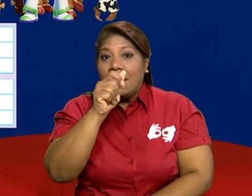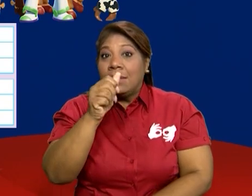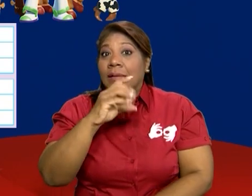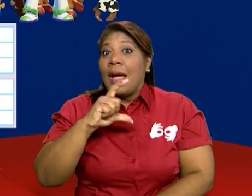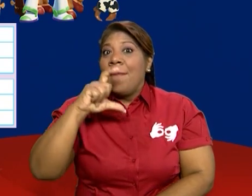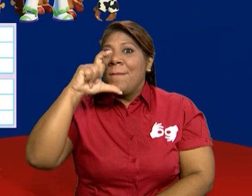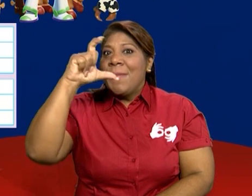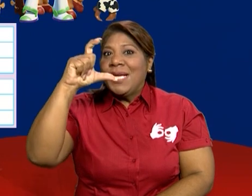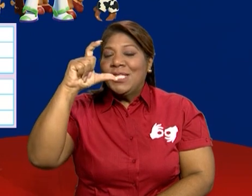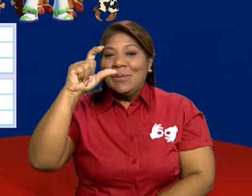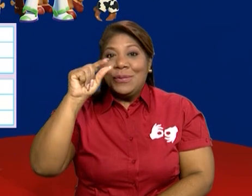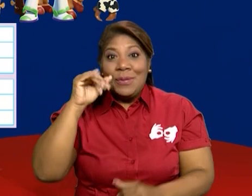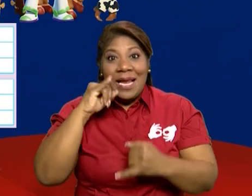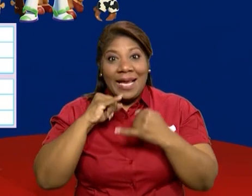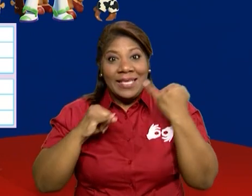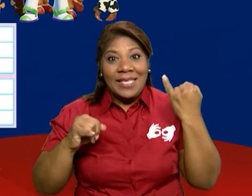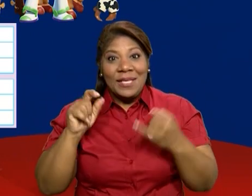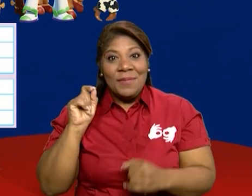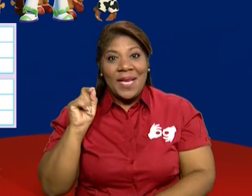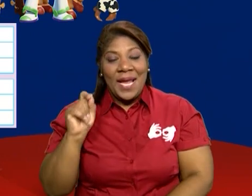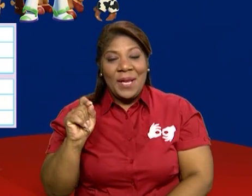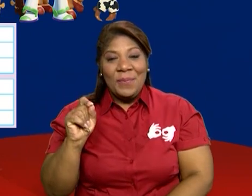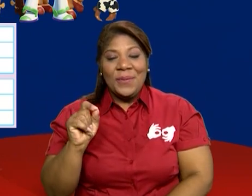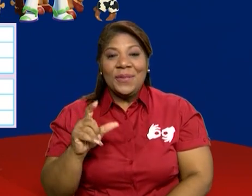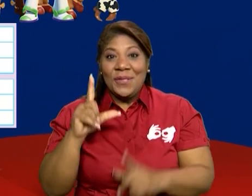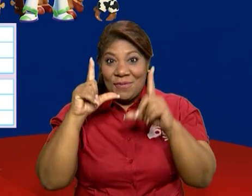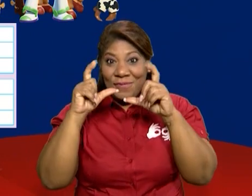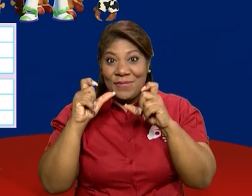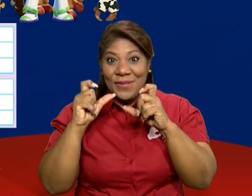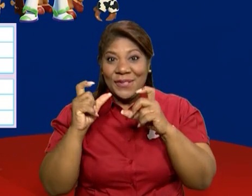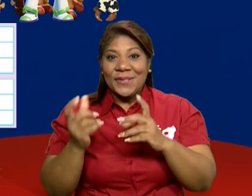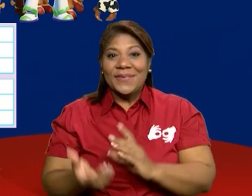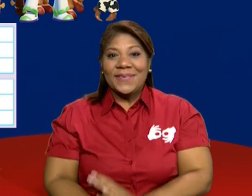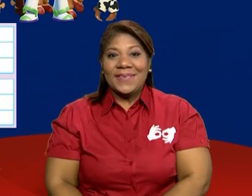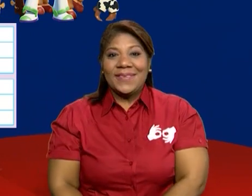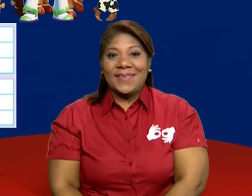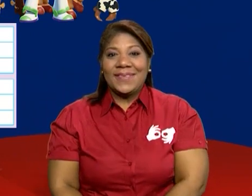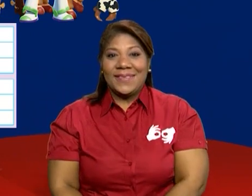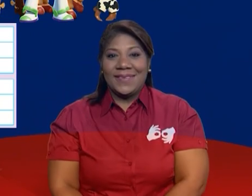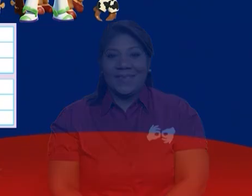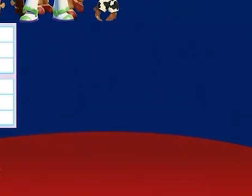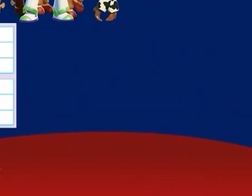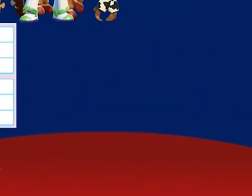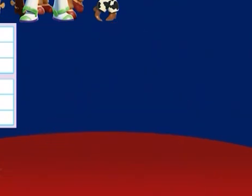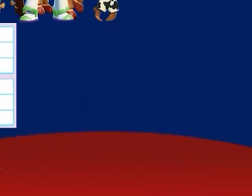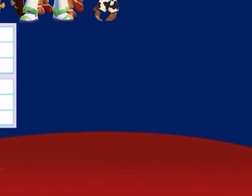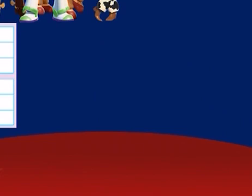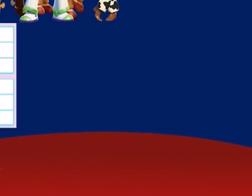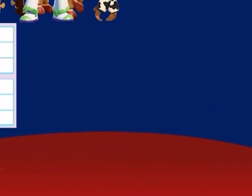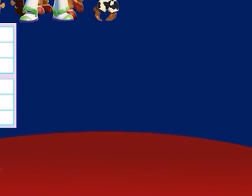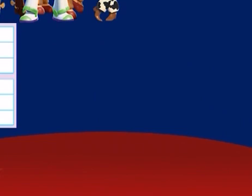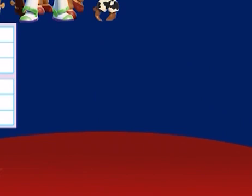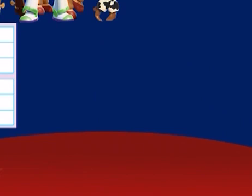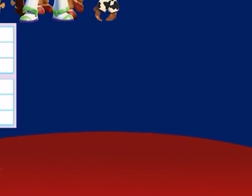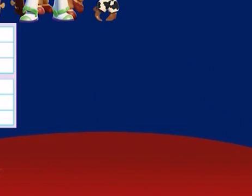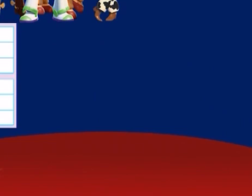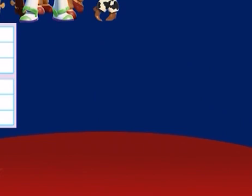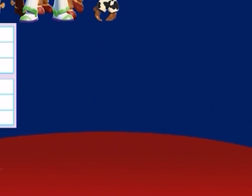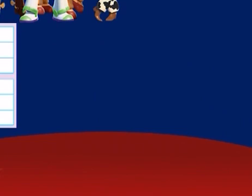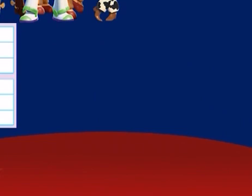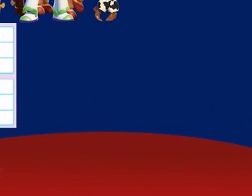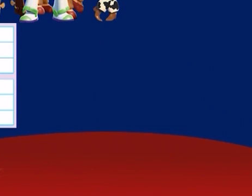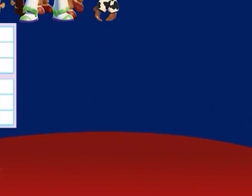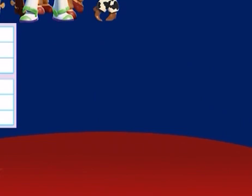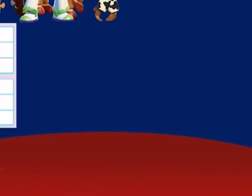listos. Le tomaste esa captura de pantalla, ¿verdad? Muy bien. Vamos a continuar. Vamos a esperar allí que